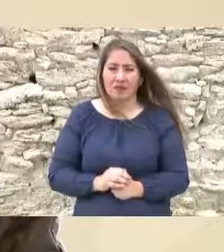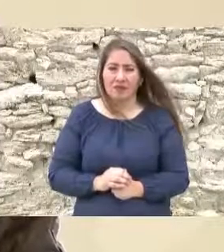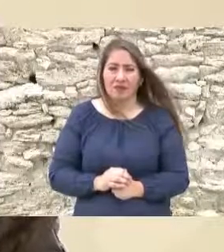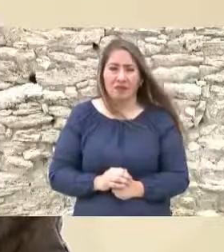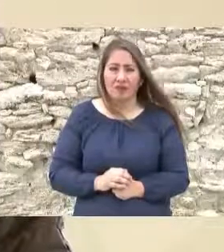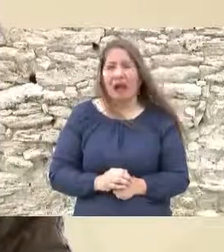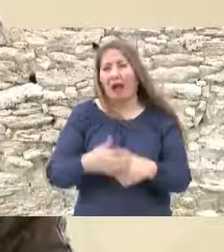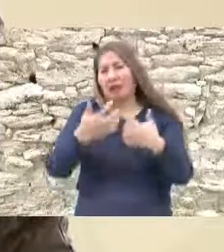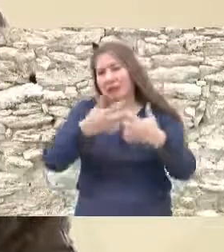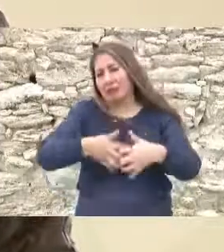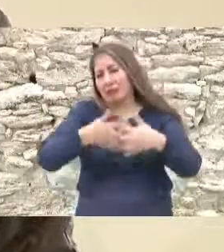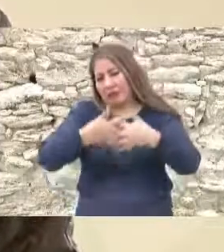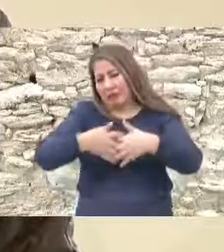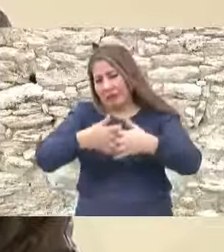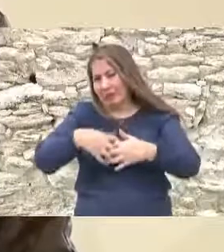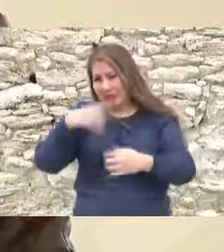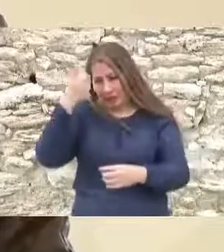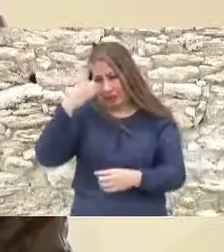empresarios